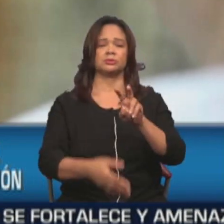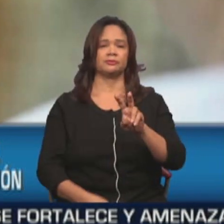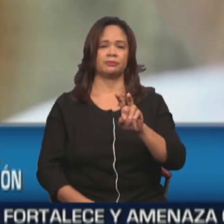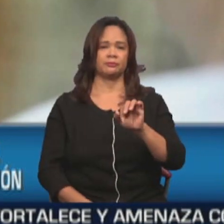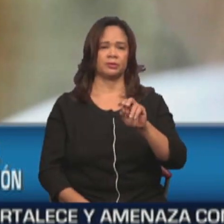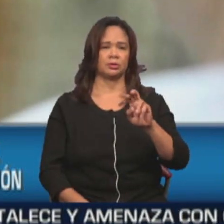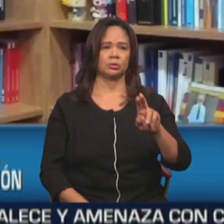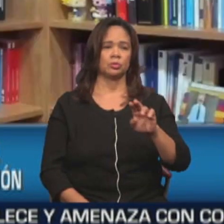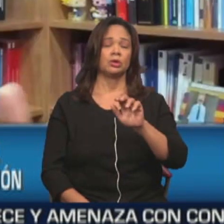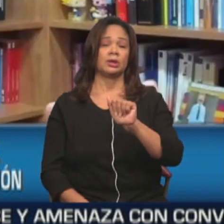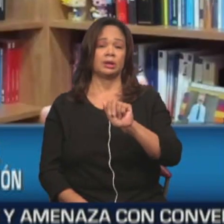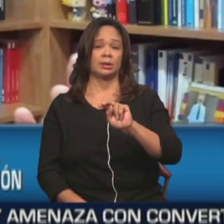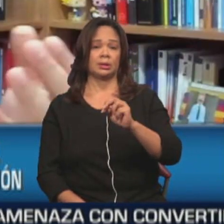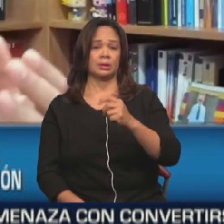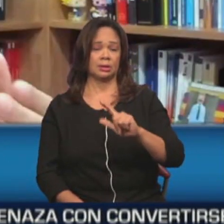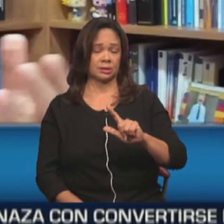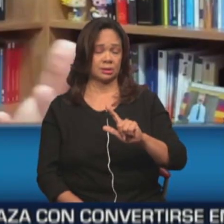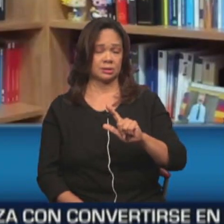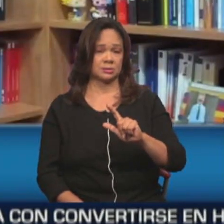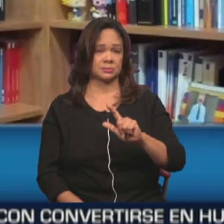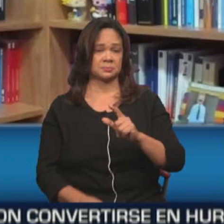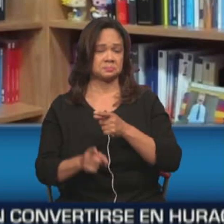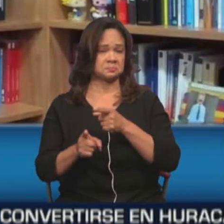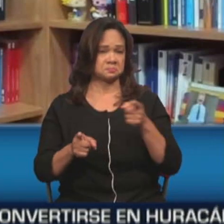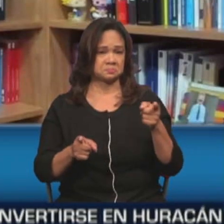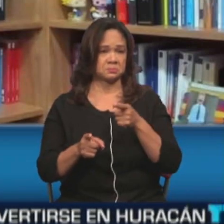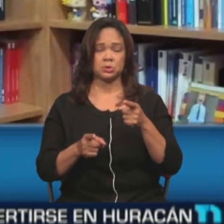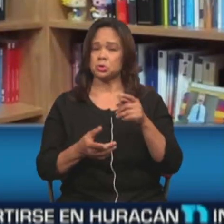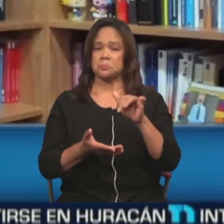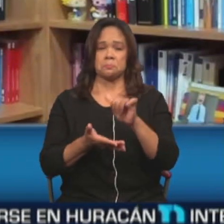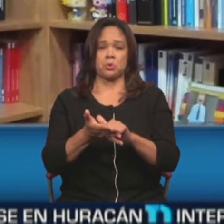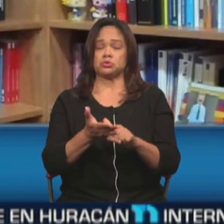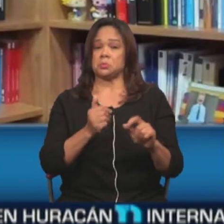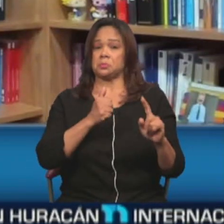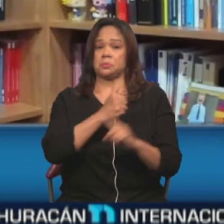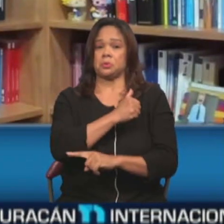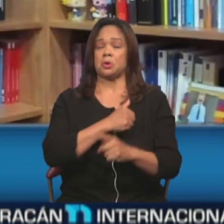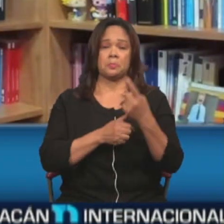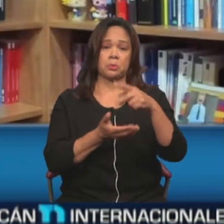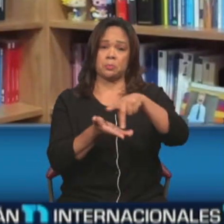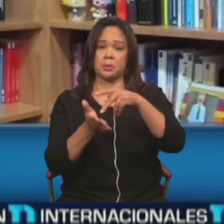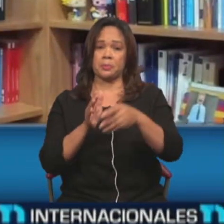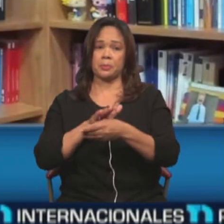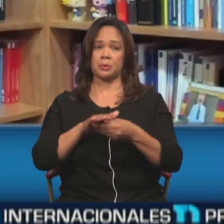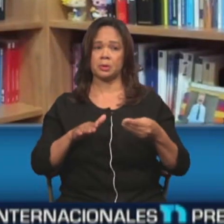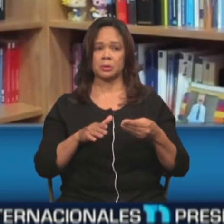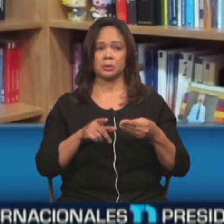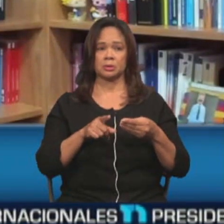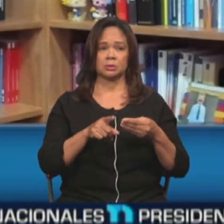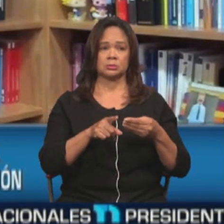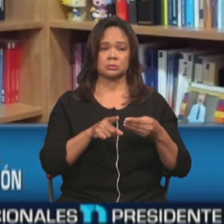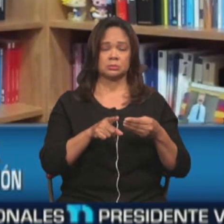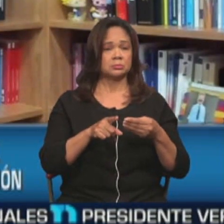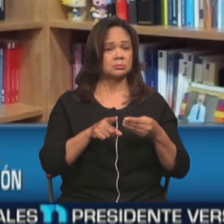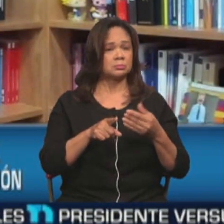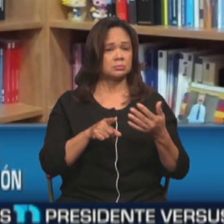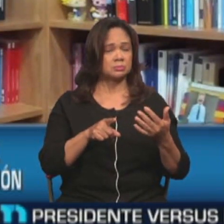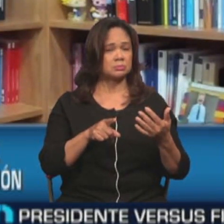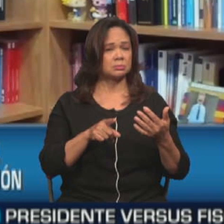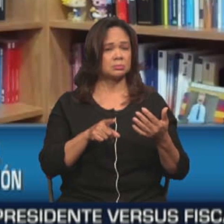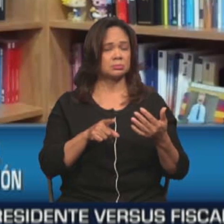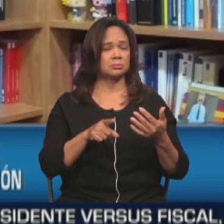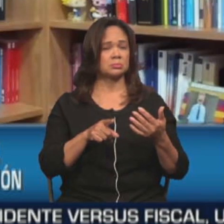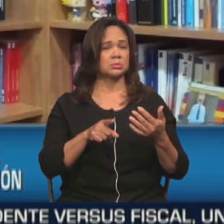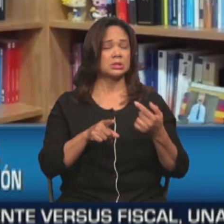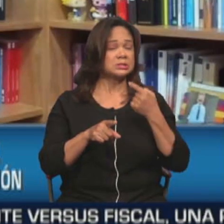Ángel Rondón. La Suprema lo que dice es, mira, es imposible yo condenar a una persona por soborno si tú mismo dijiste que no hay una conducta típica